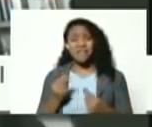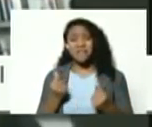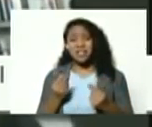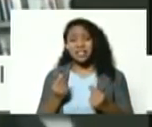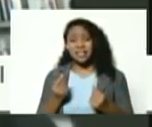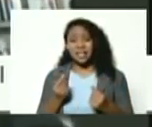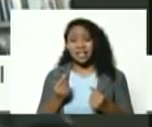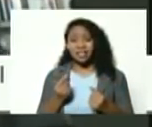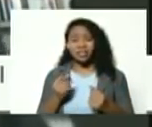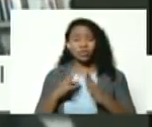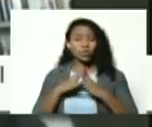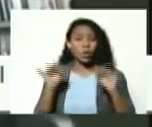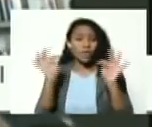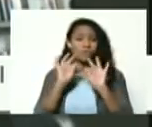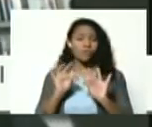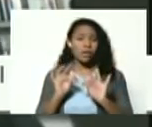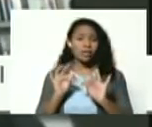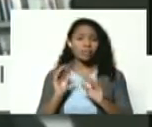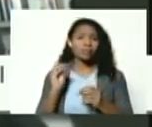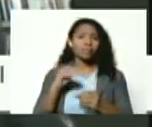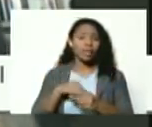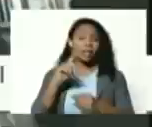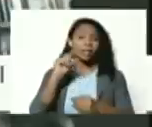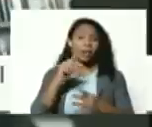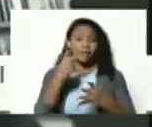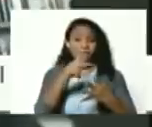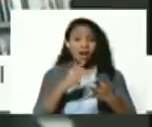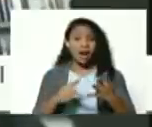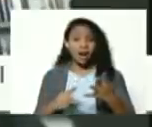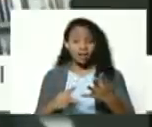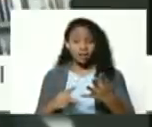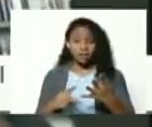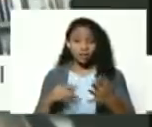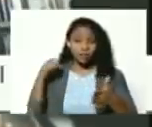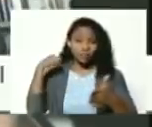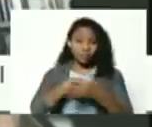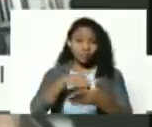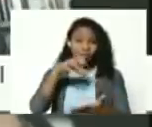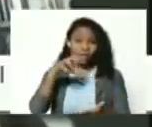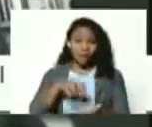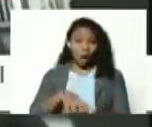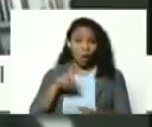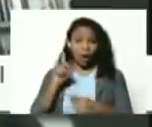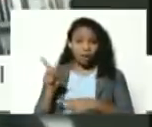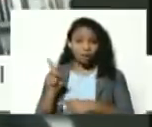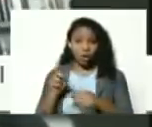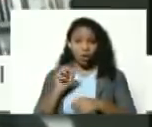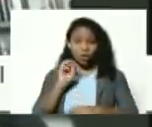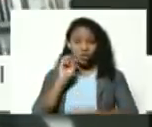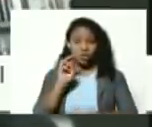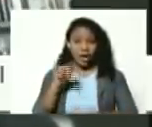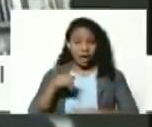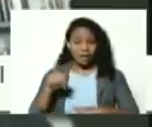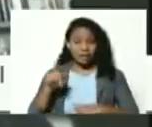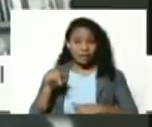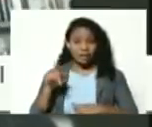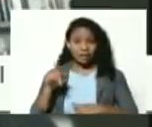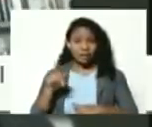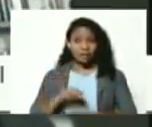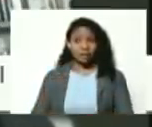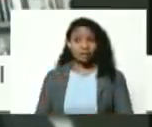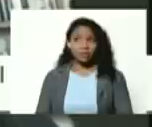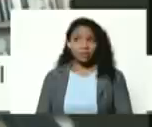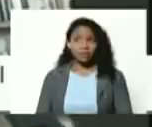de todo tipo incluyendo varios golpes de estado desde 2013 hasta ahora